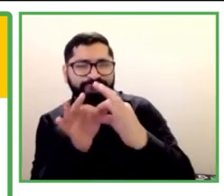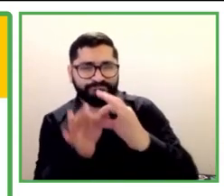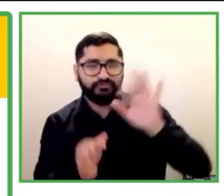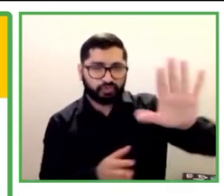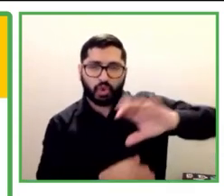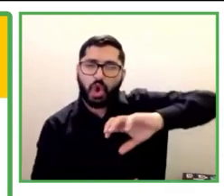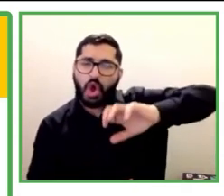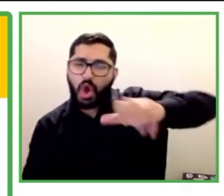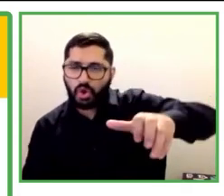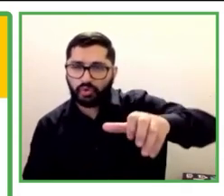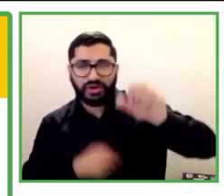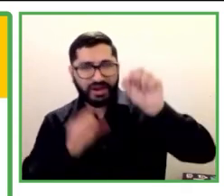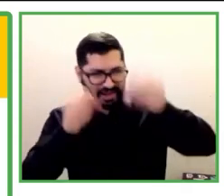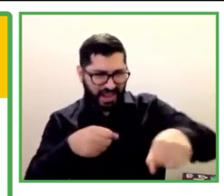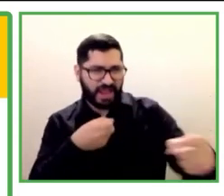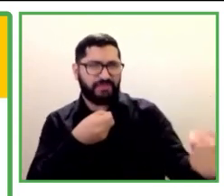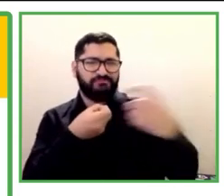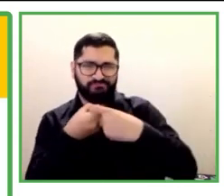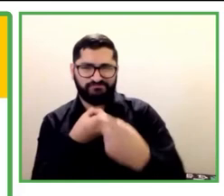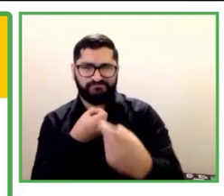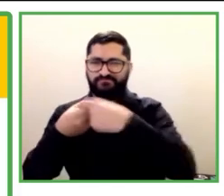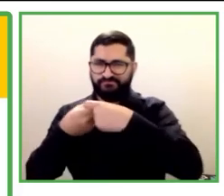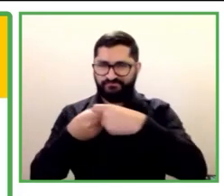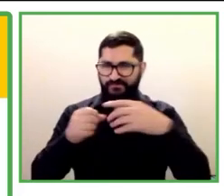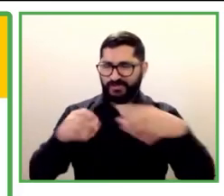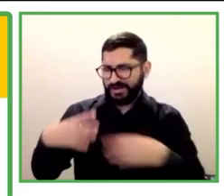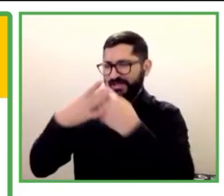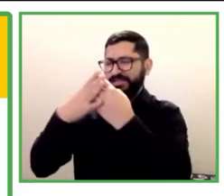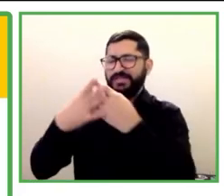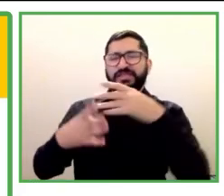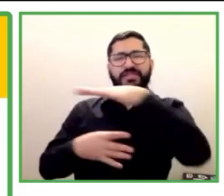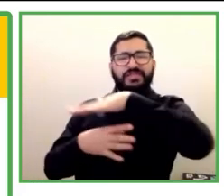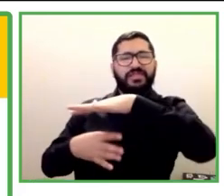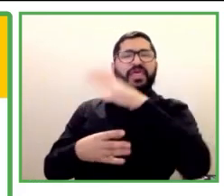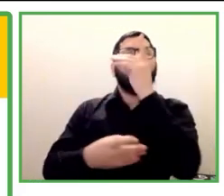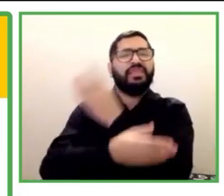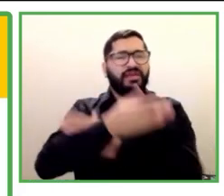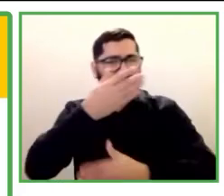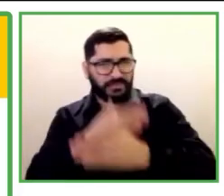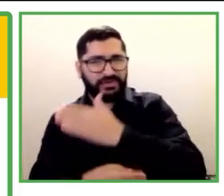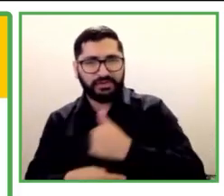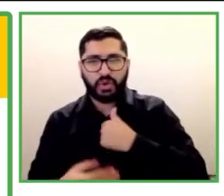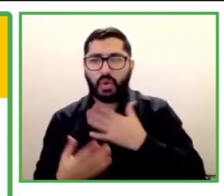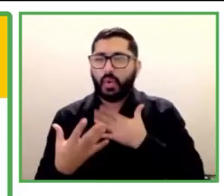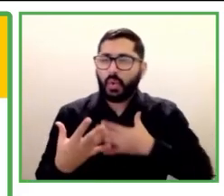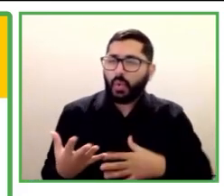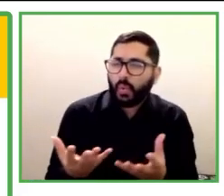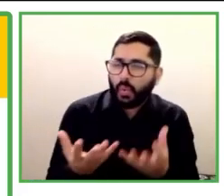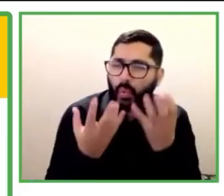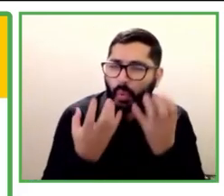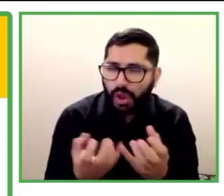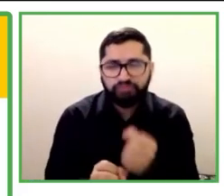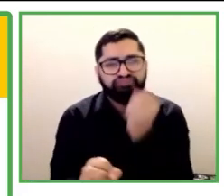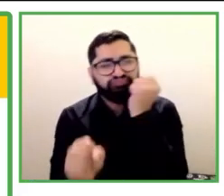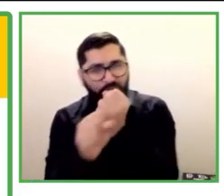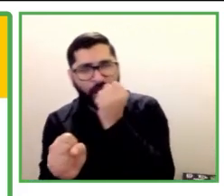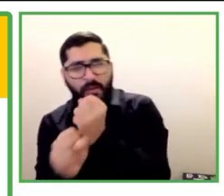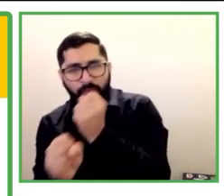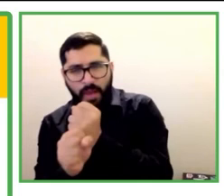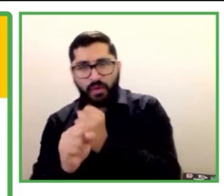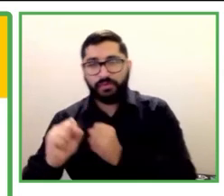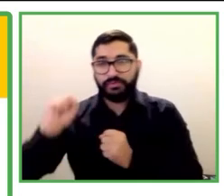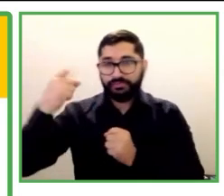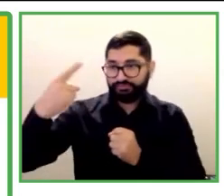discapacidades. Y lo que nosotros queremos hacer es trabajar en un abanico de habilidades